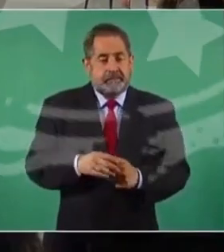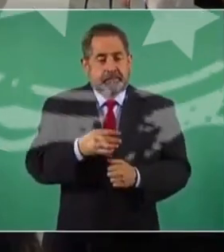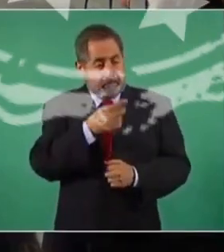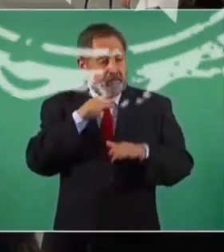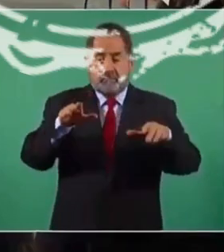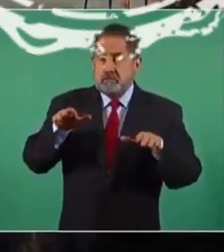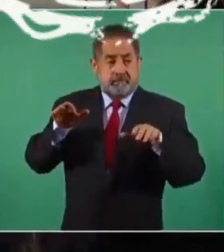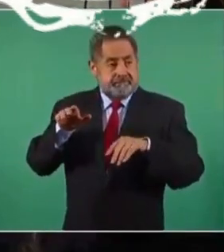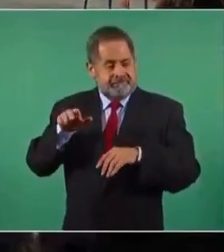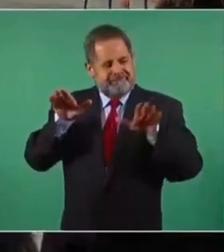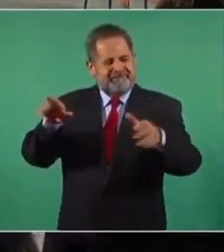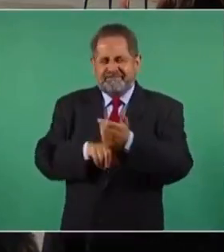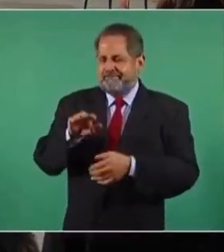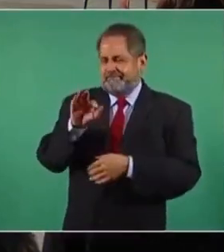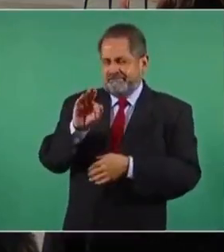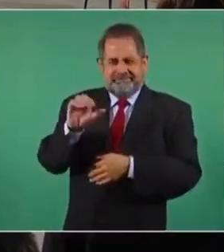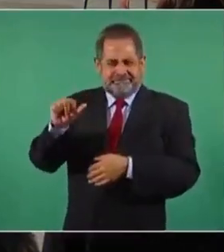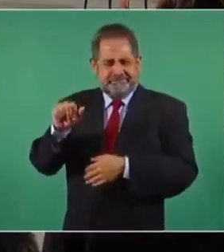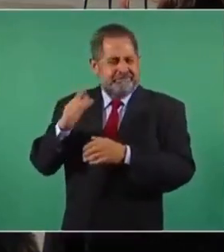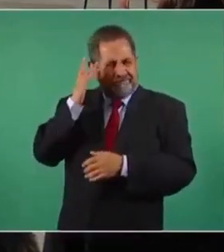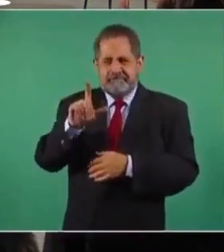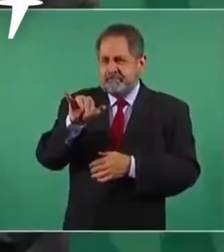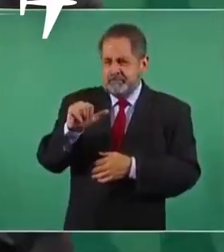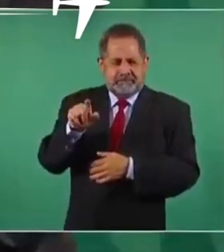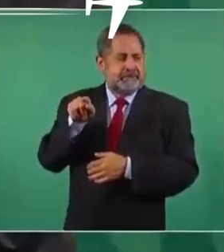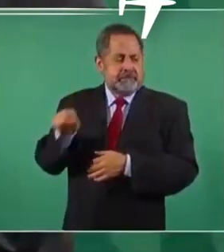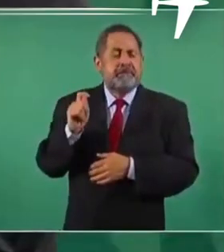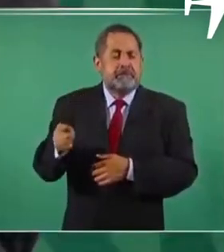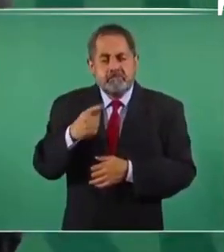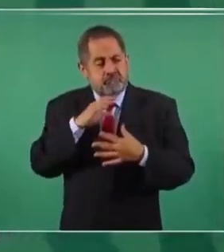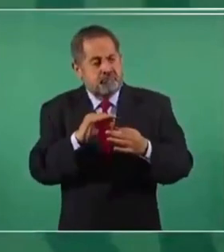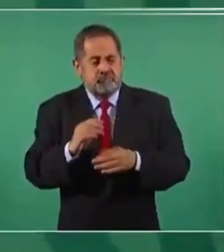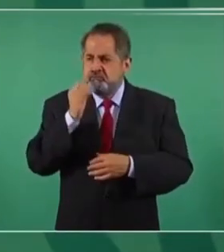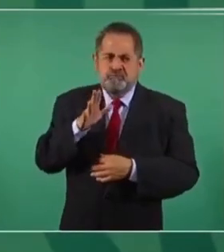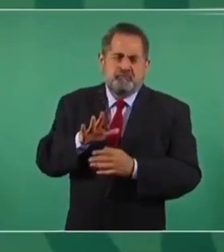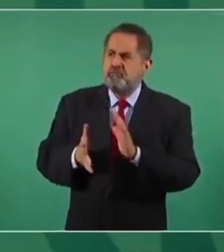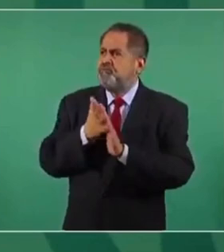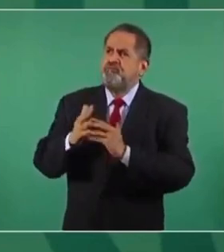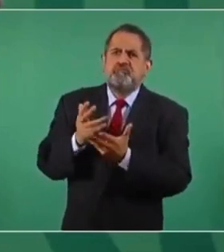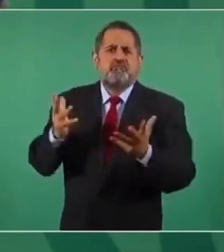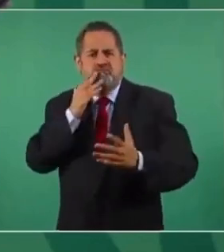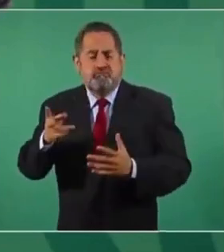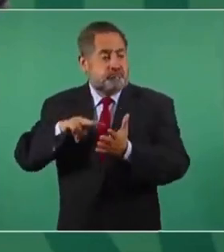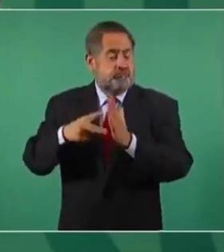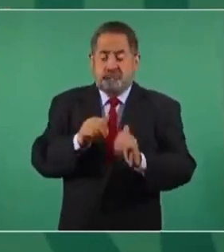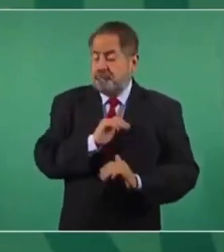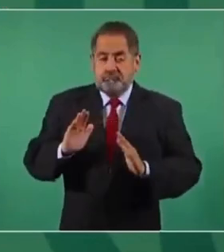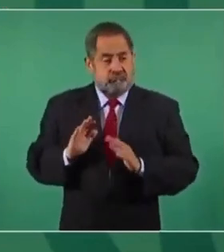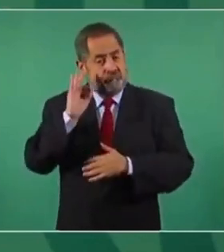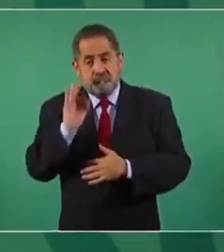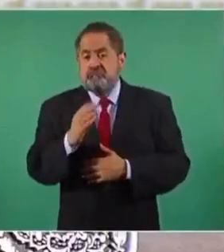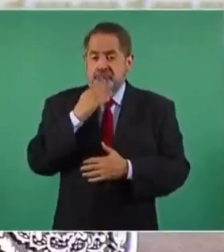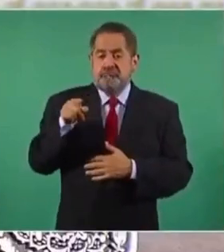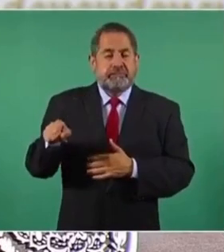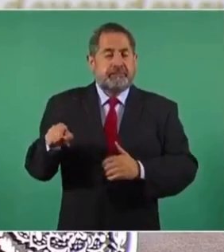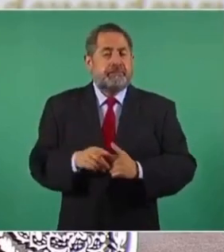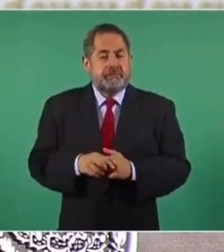Lo puedo decirle del aeropuerto de Santa Lucía, el aeropuerto de Felipe Ángeles, es que una gran obra, que los ingenieros militares están